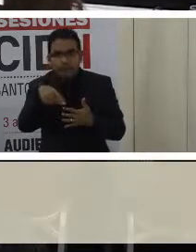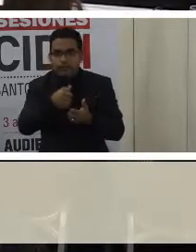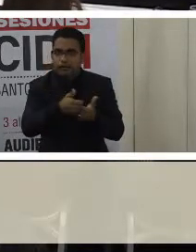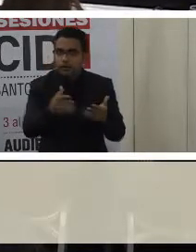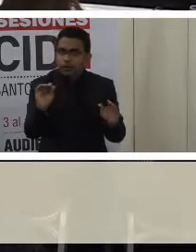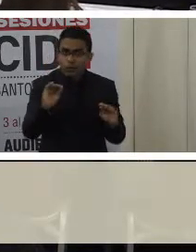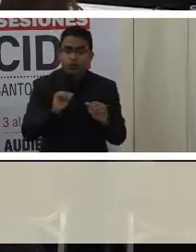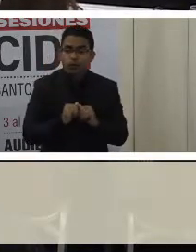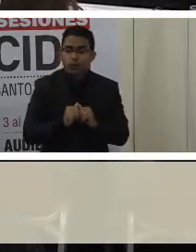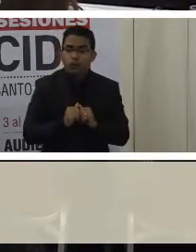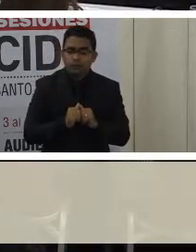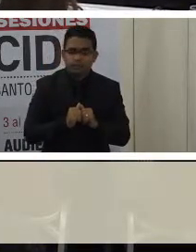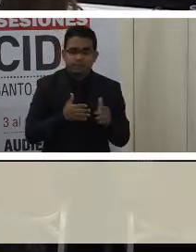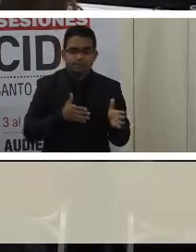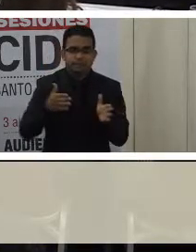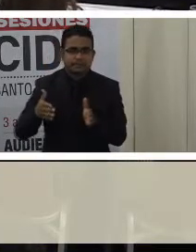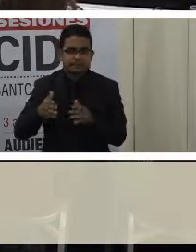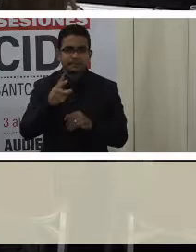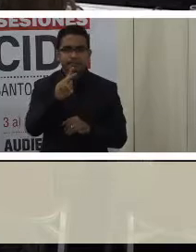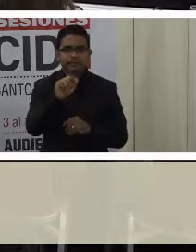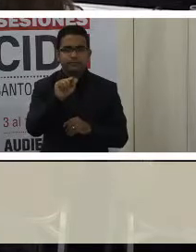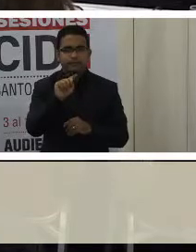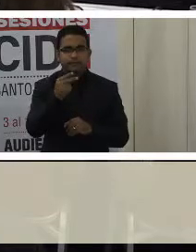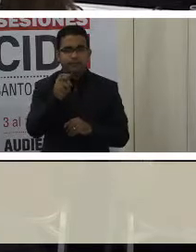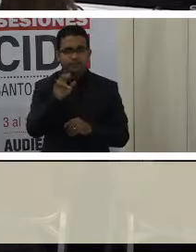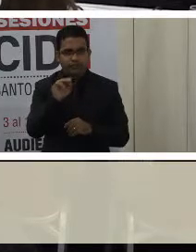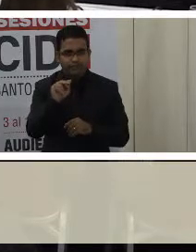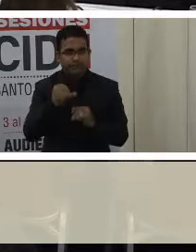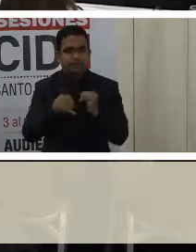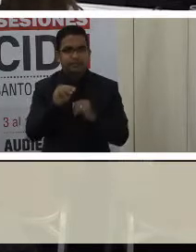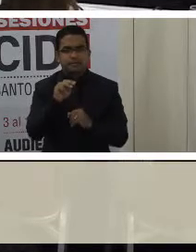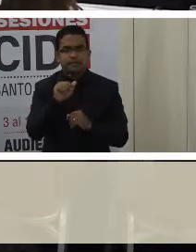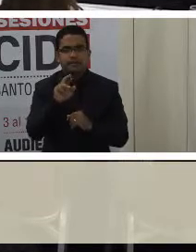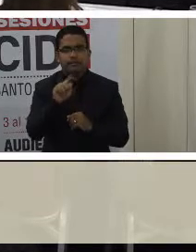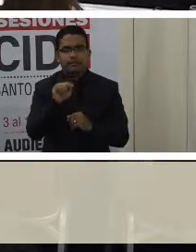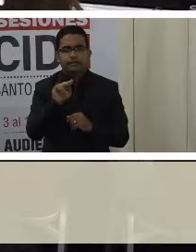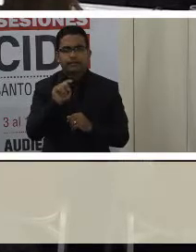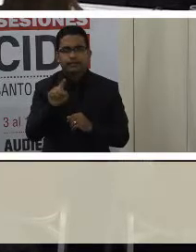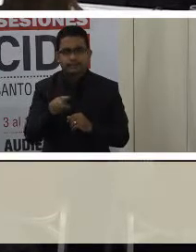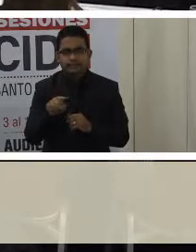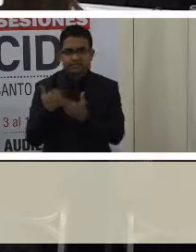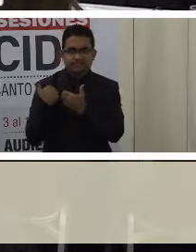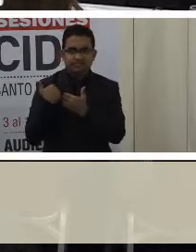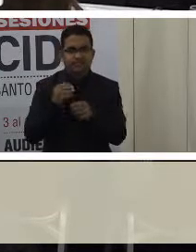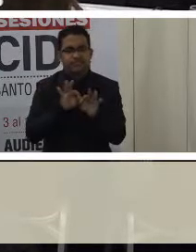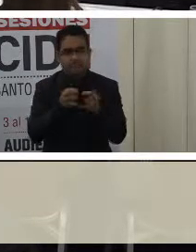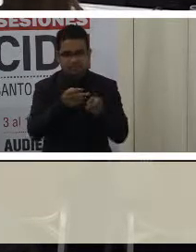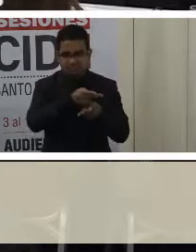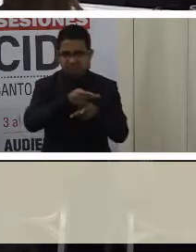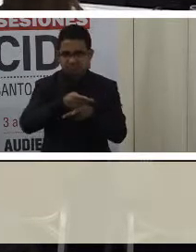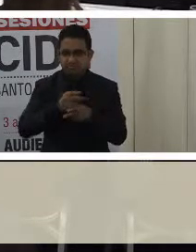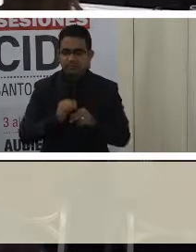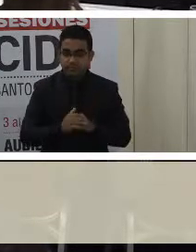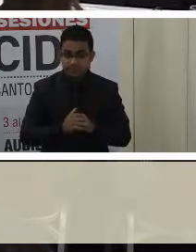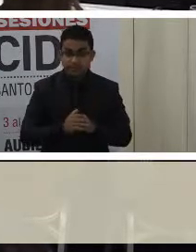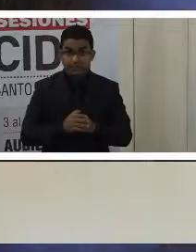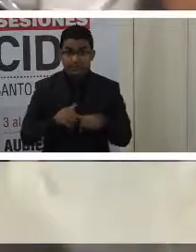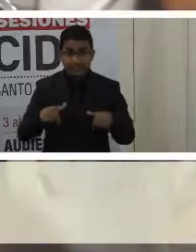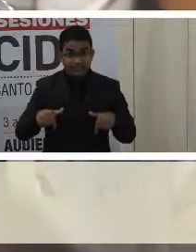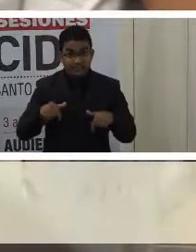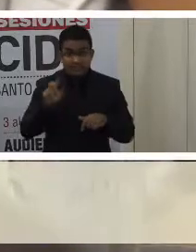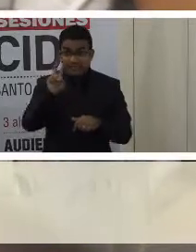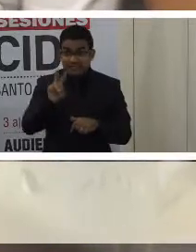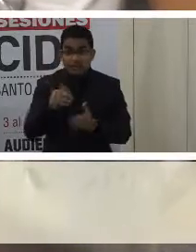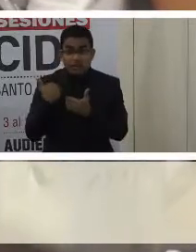Catherine Martínez, prepara familia. En Venezuela, los hospitales públicos no cumplen con los requerimientos para atender a las personas con discapacidad